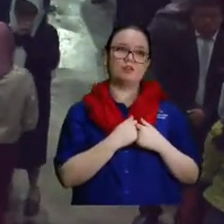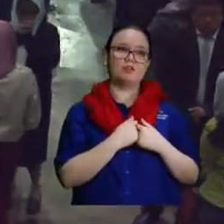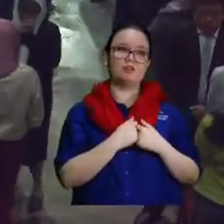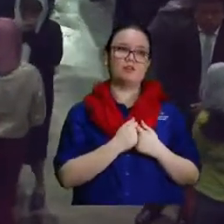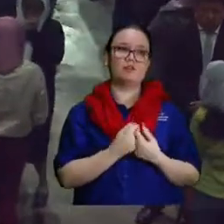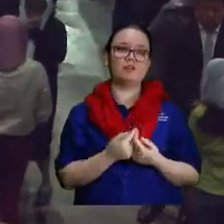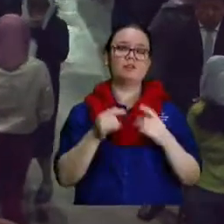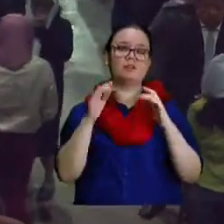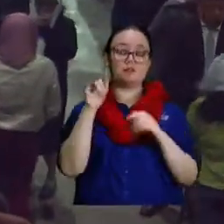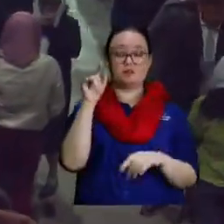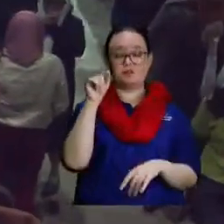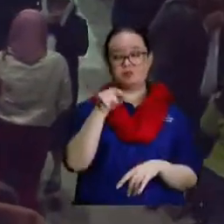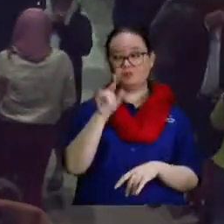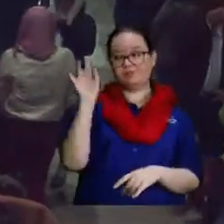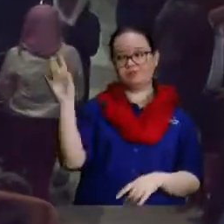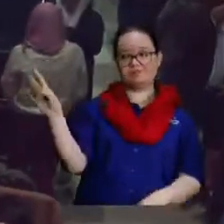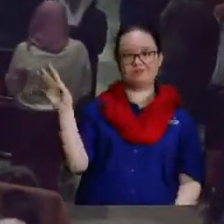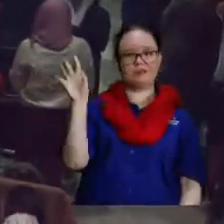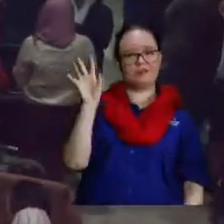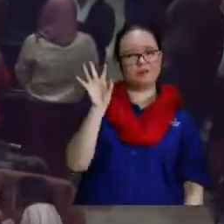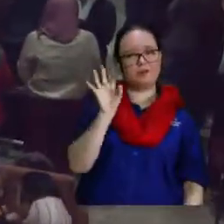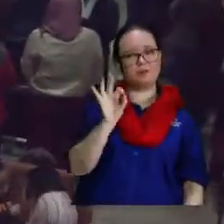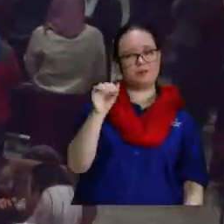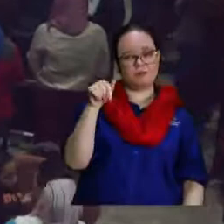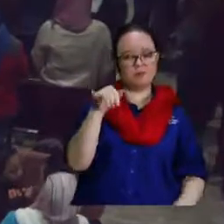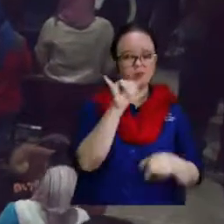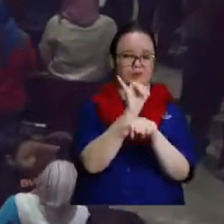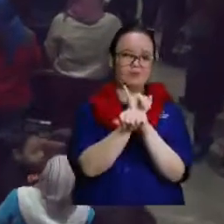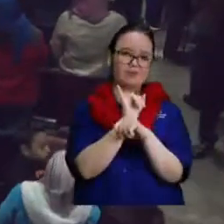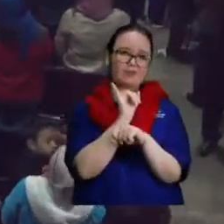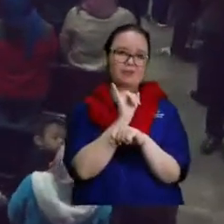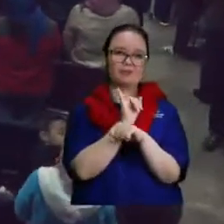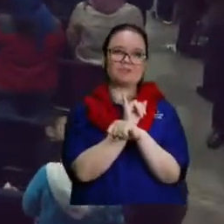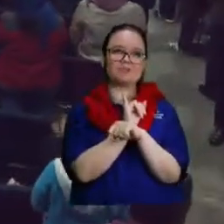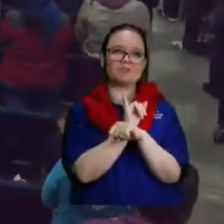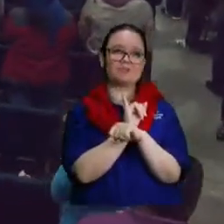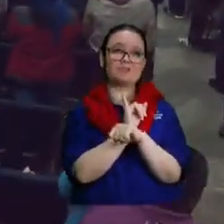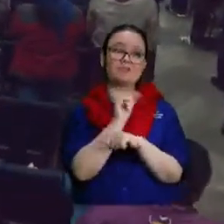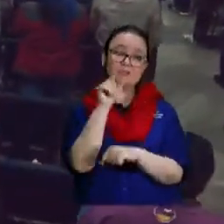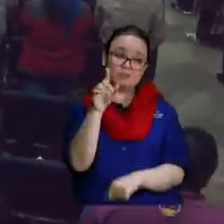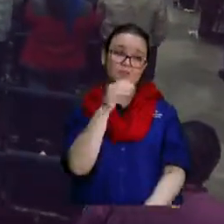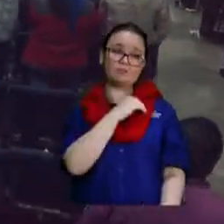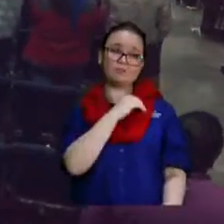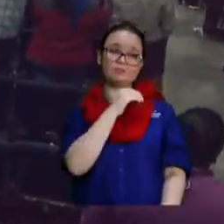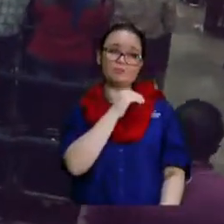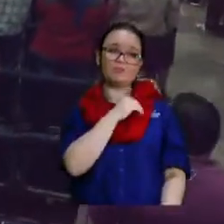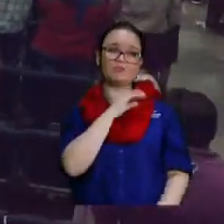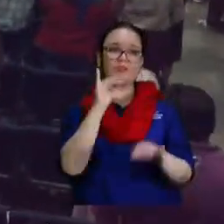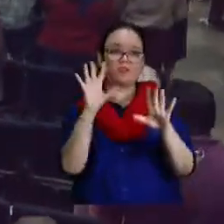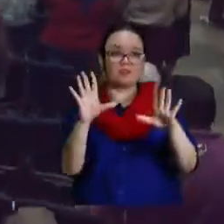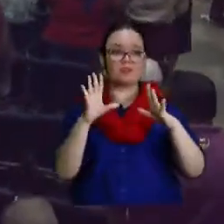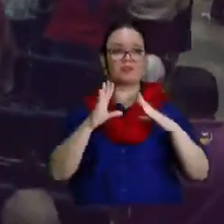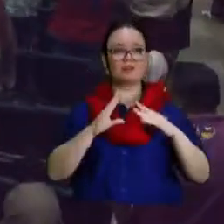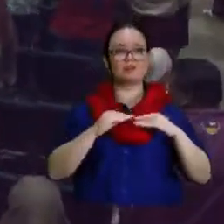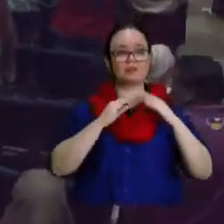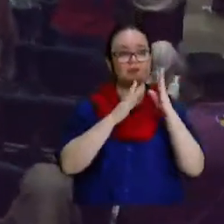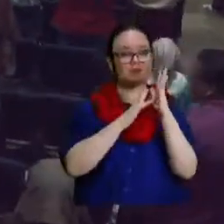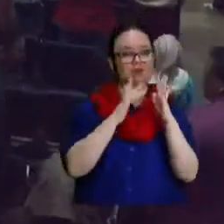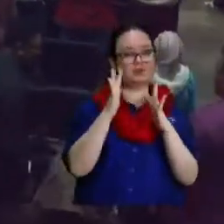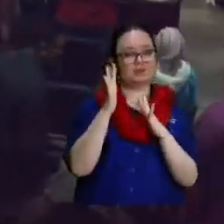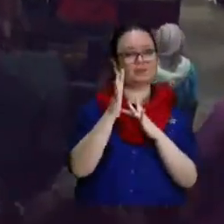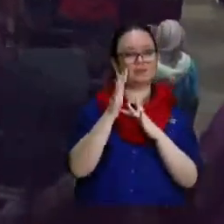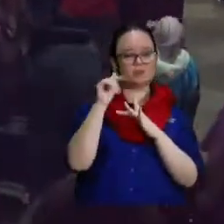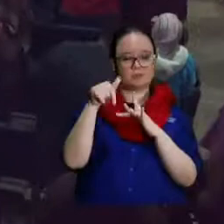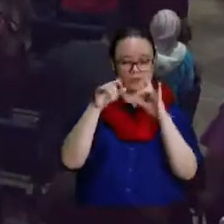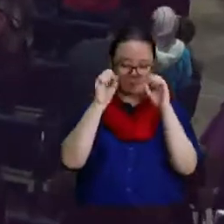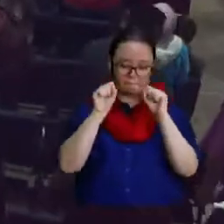vecino el amigo el hermano el primo lo trajo y lo invitó entonces venga acá si hay alguien que quiere recibir